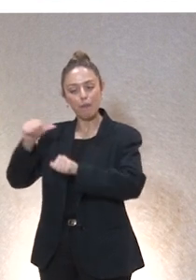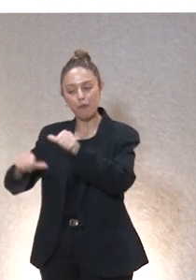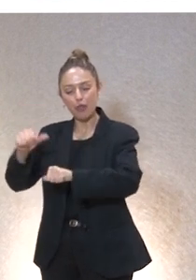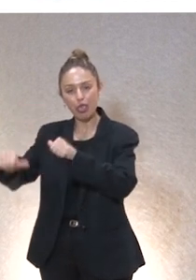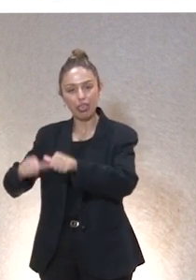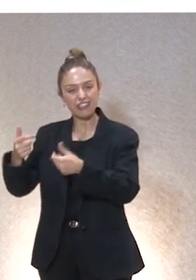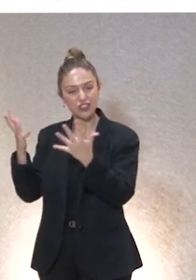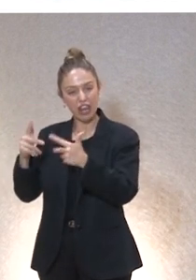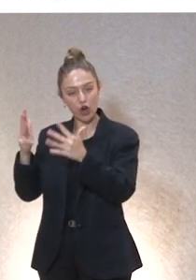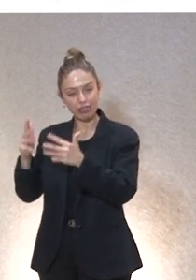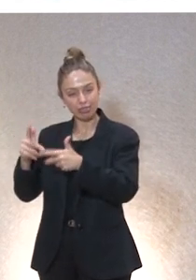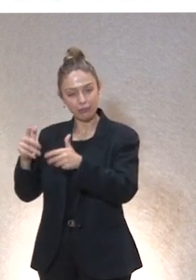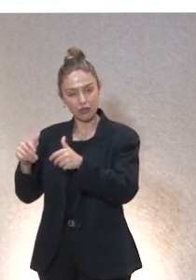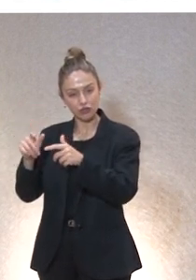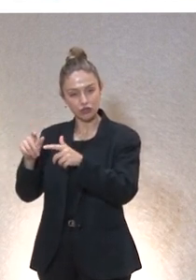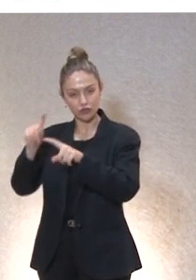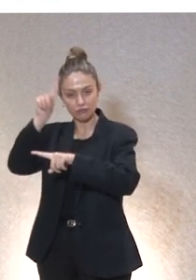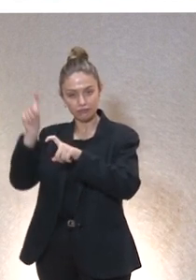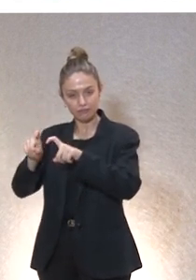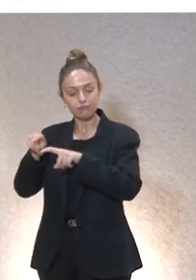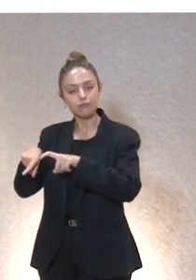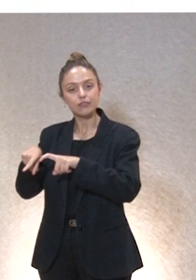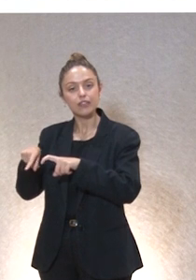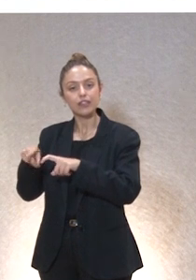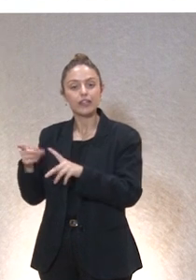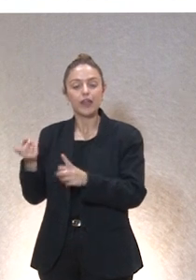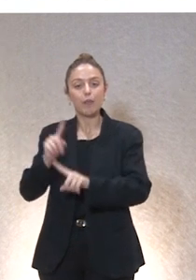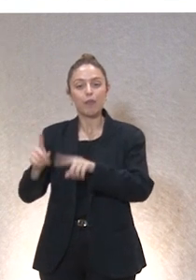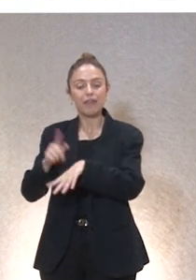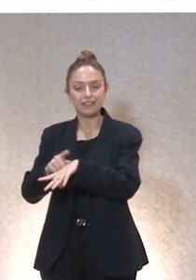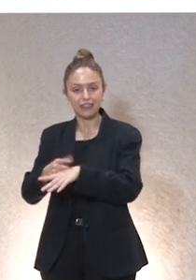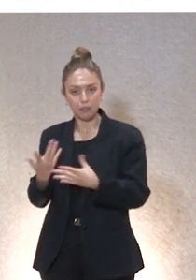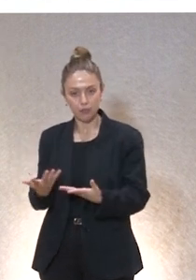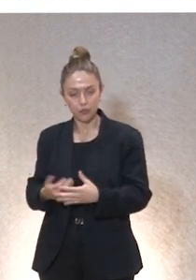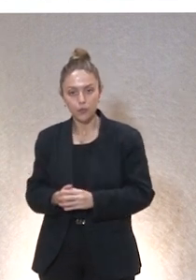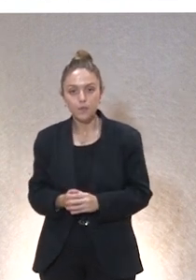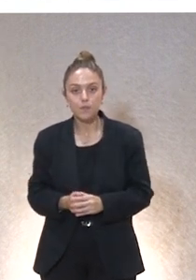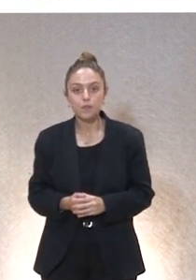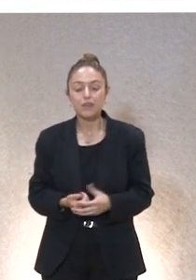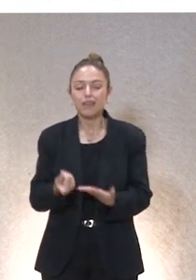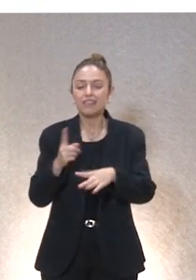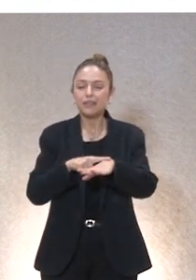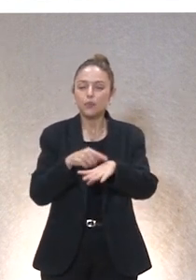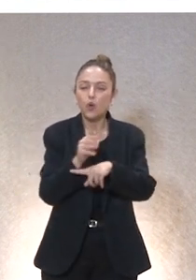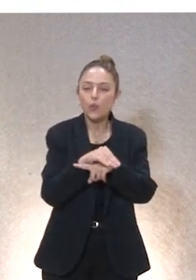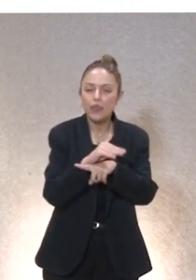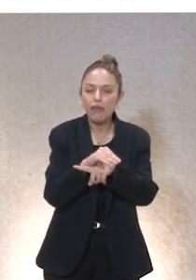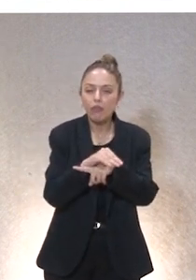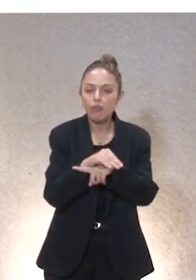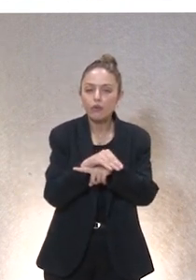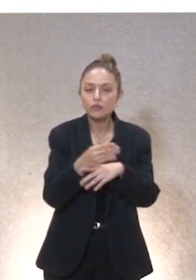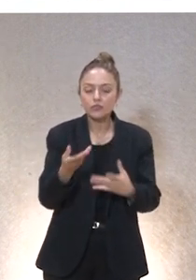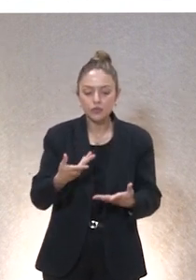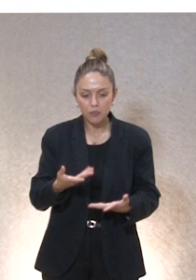artificial. El tiempo de las máquinas no es el tiempo humano. El tiempo de los cuidados es un tiempo